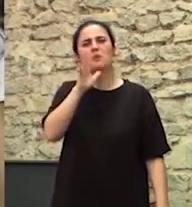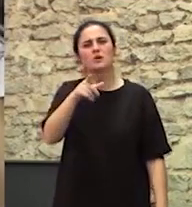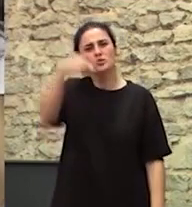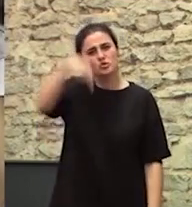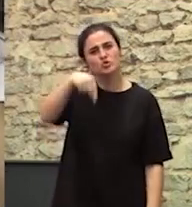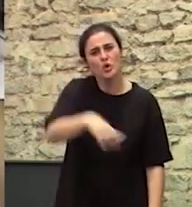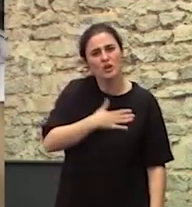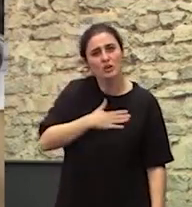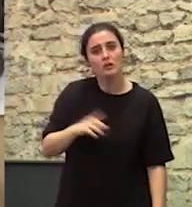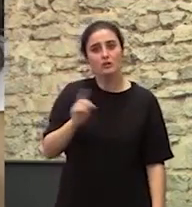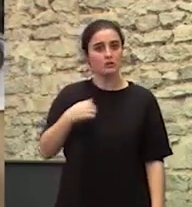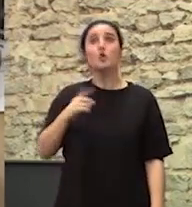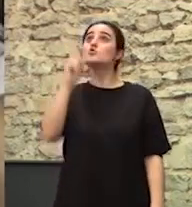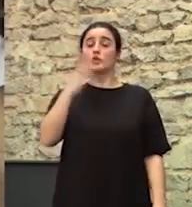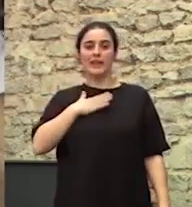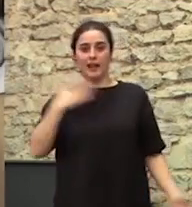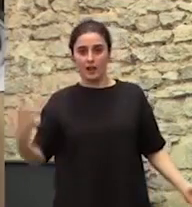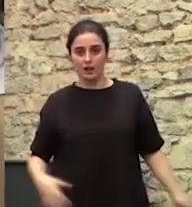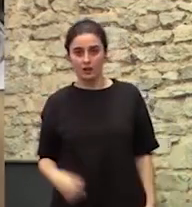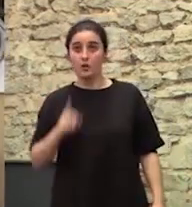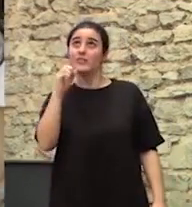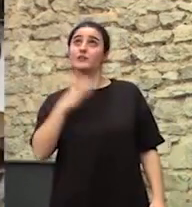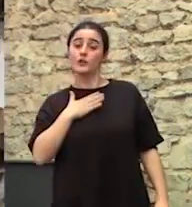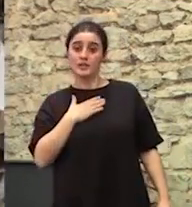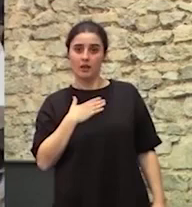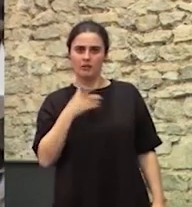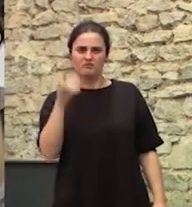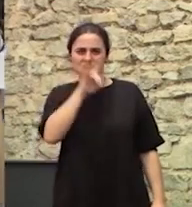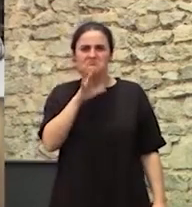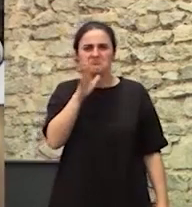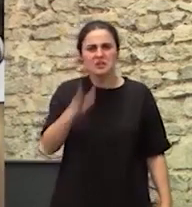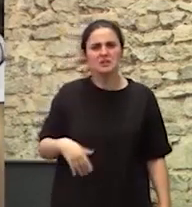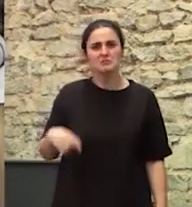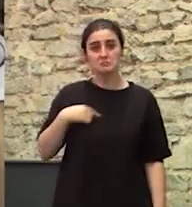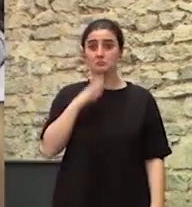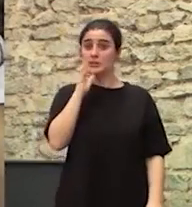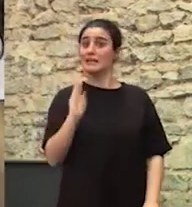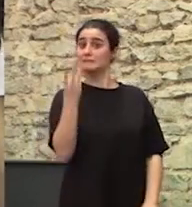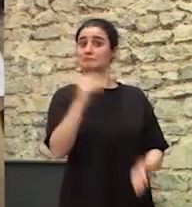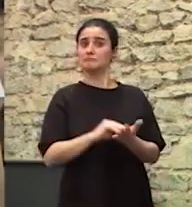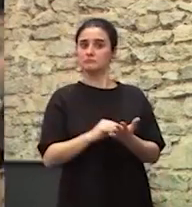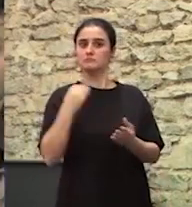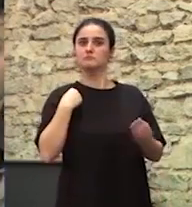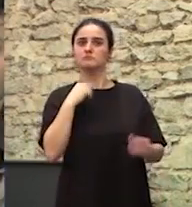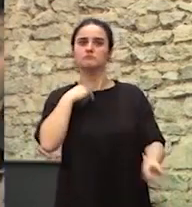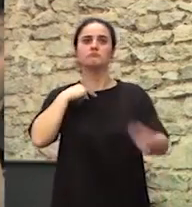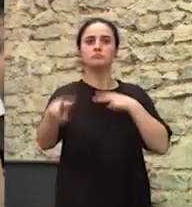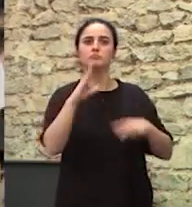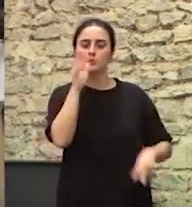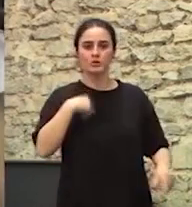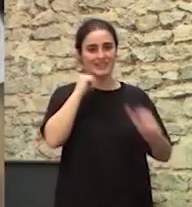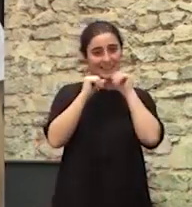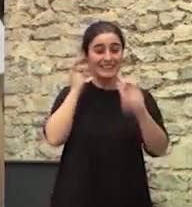¿Eres del sur? Pues no, soy del norte Soy del norte ¿Y cómo eres tan morena? Y cuando me lo preguntan la tercera vez Digo, ¿por qué soy gitana?